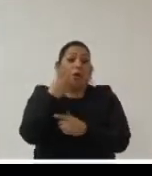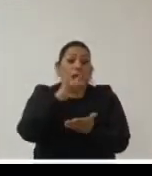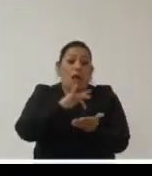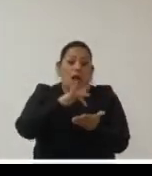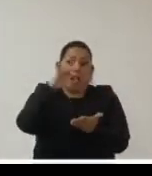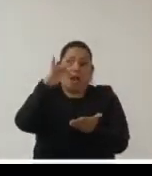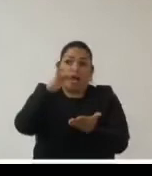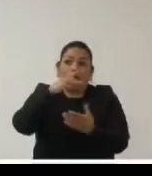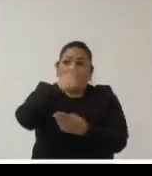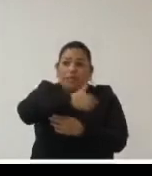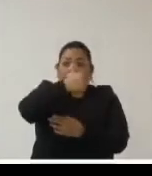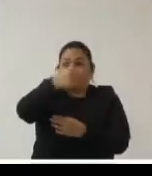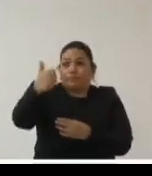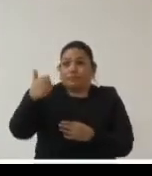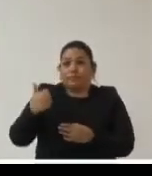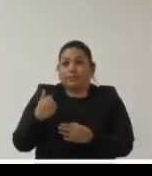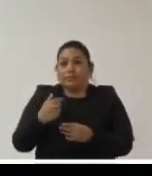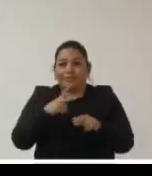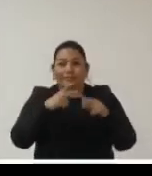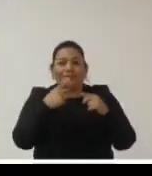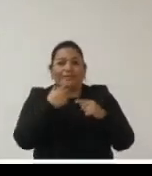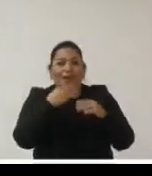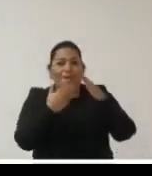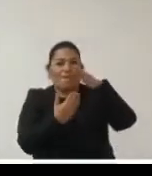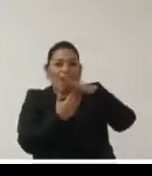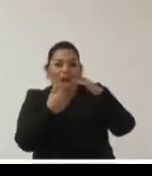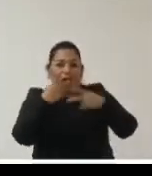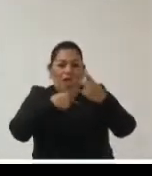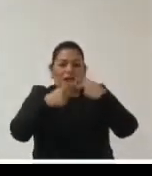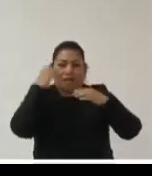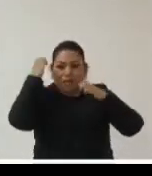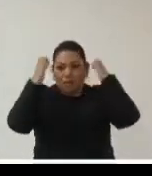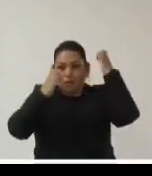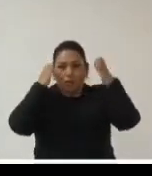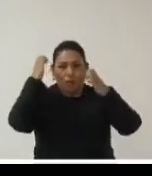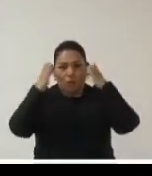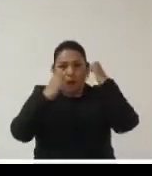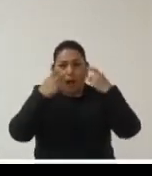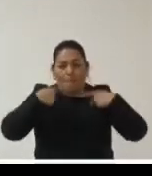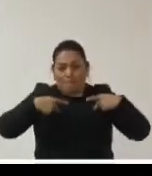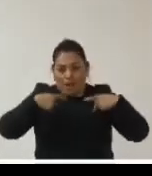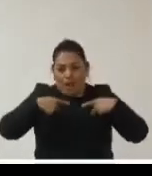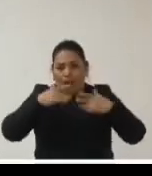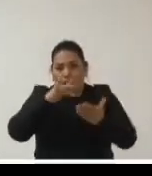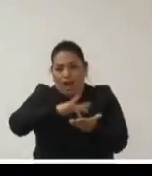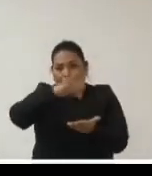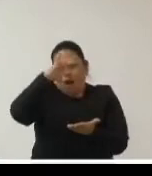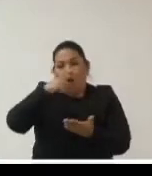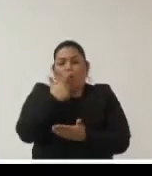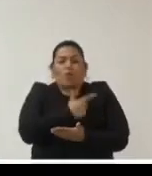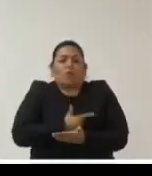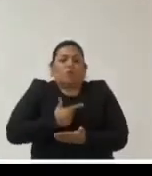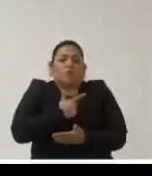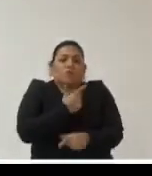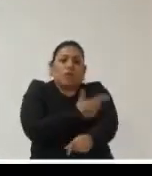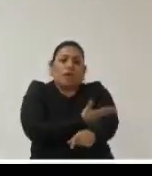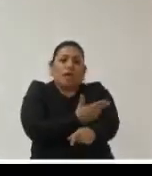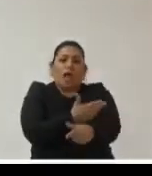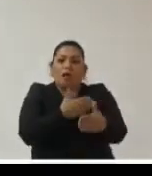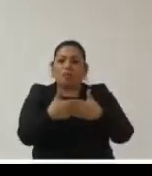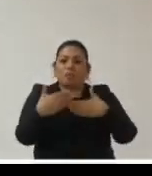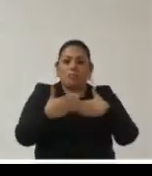agradecer a todos y cada uno de los panelistas que estuvieron en este panel me da mucho gusto fue un honor para mí poder